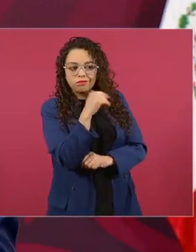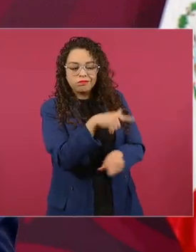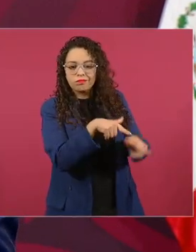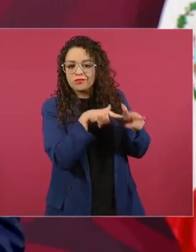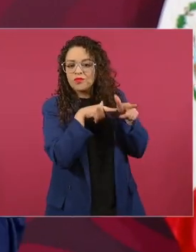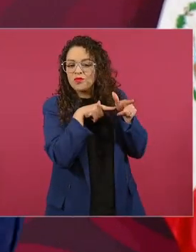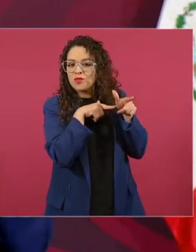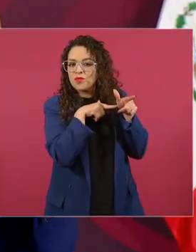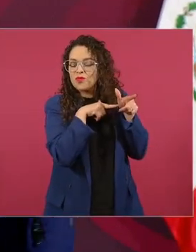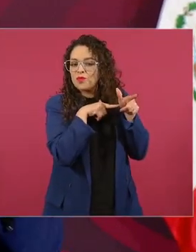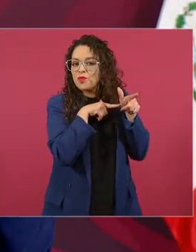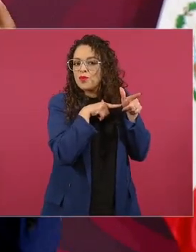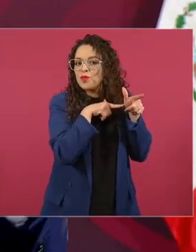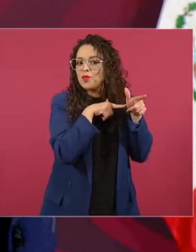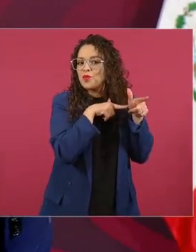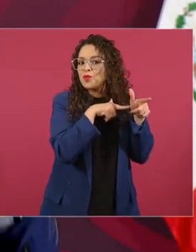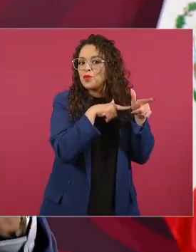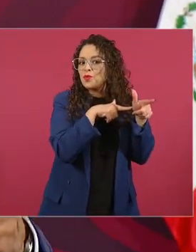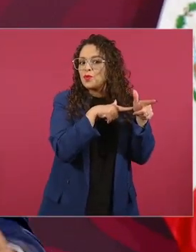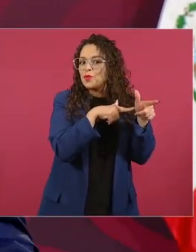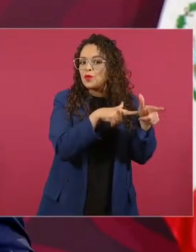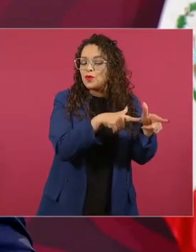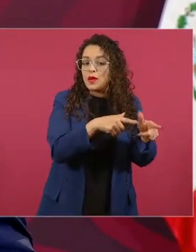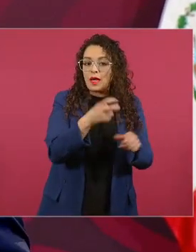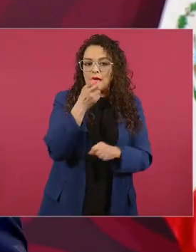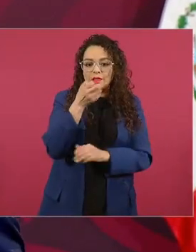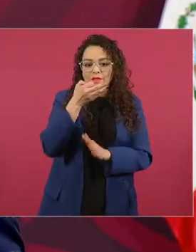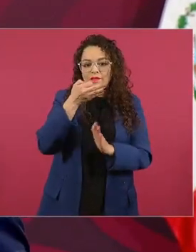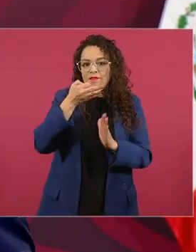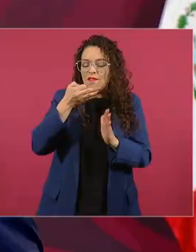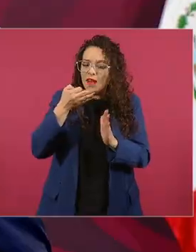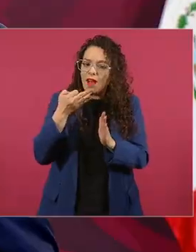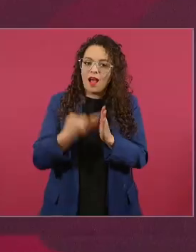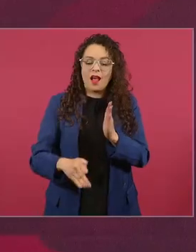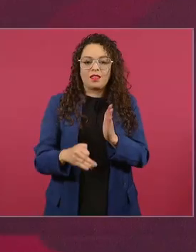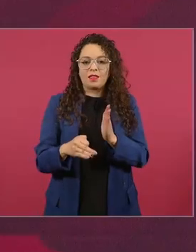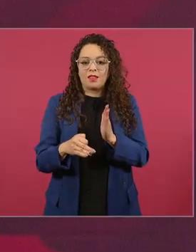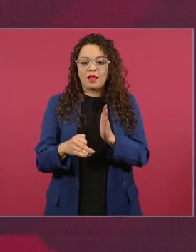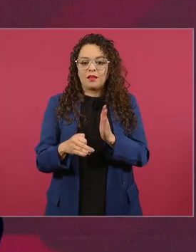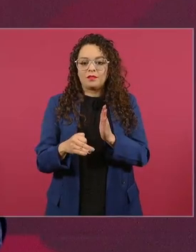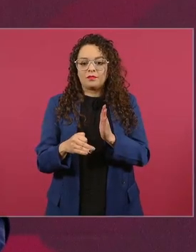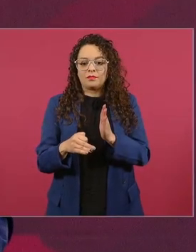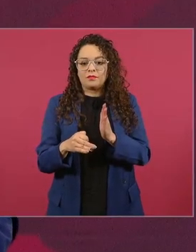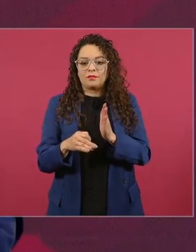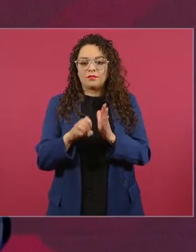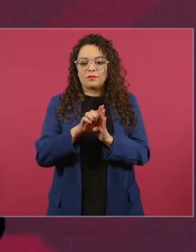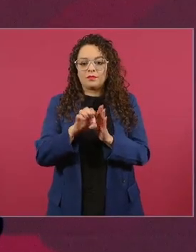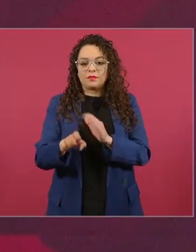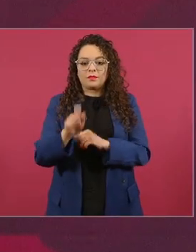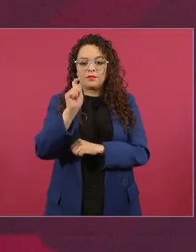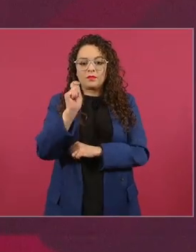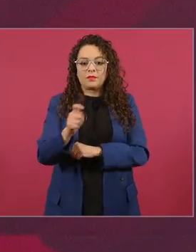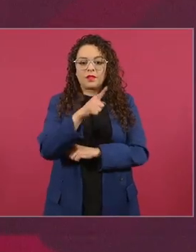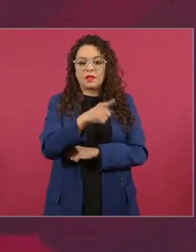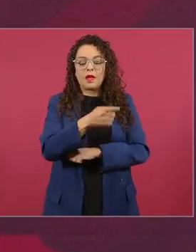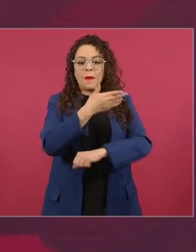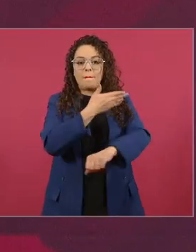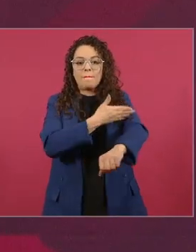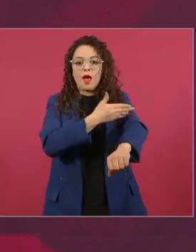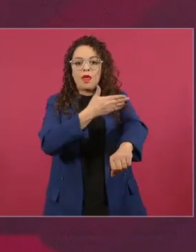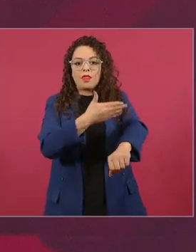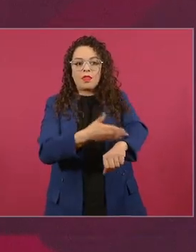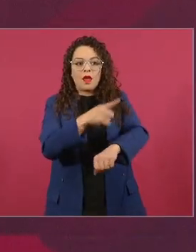se quedó pendiente la demanda de Madero de sufragio efectivo